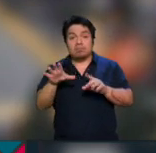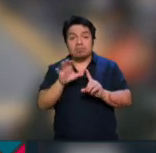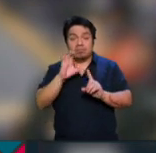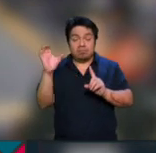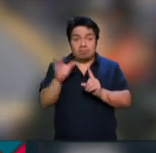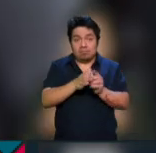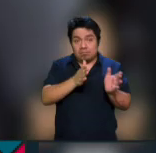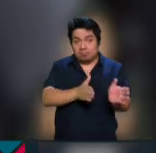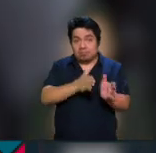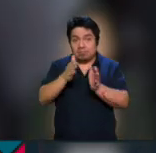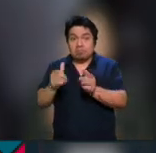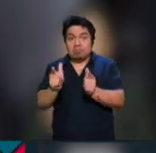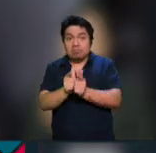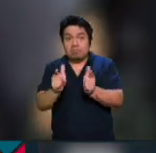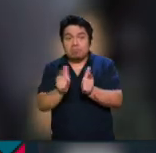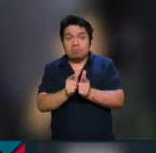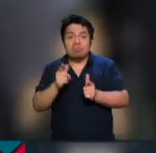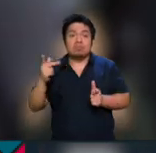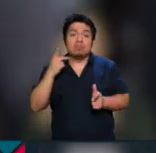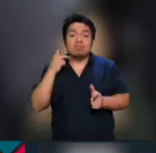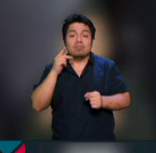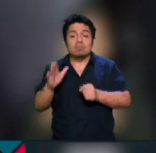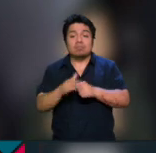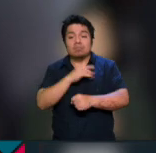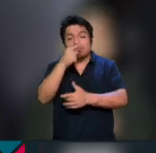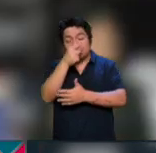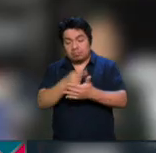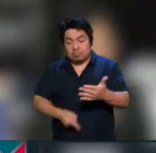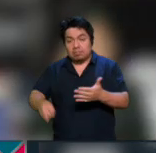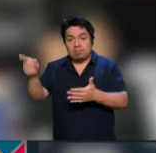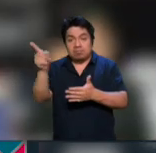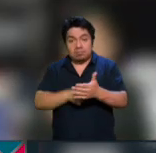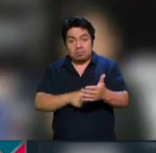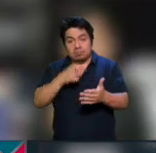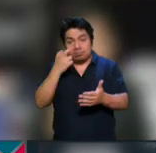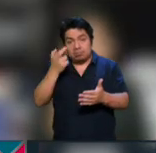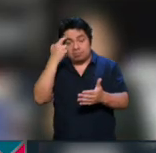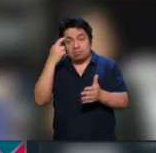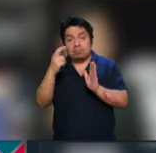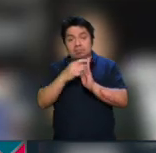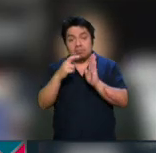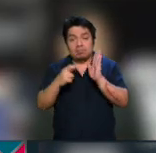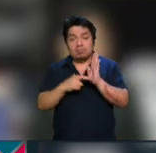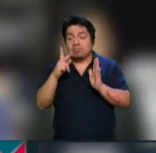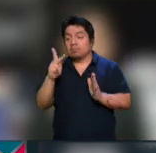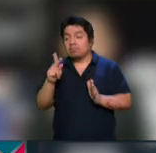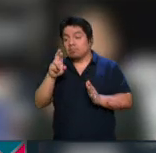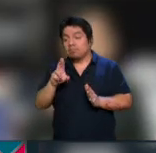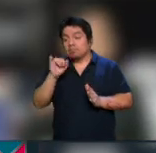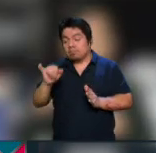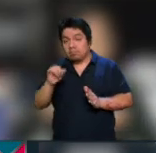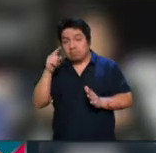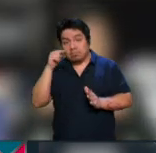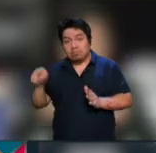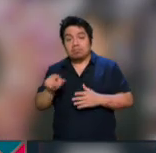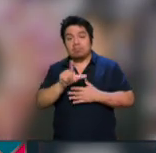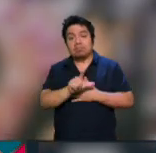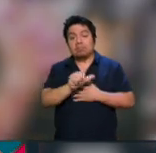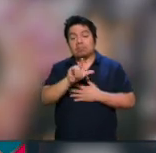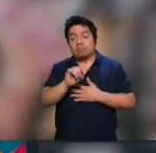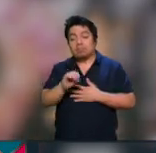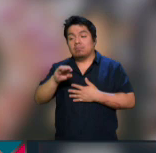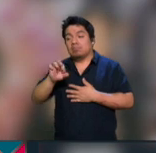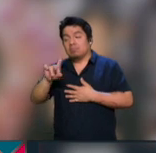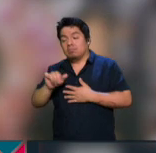de Prerrogativas y Partidos Políticos por la que invalidó la última reforma hecha a los estatutos del PRI, la cual permitía que Alejandro Alito